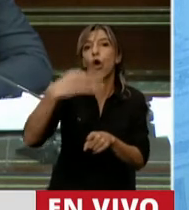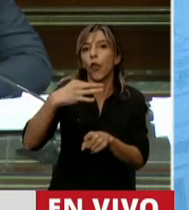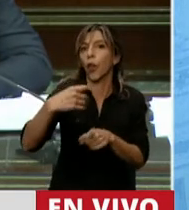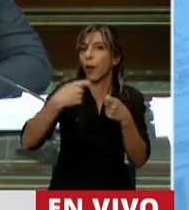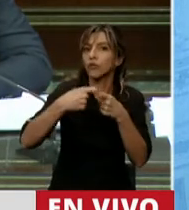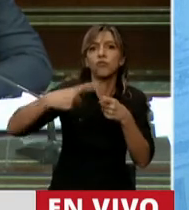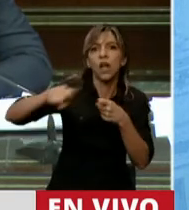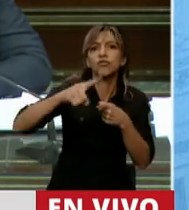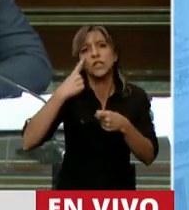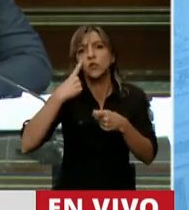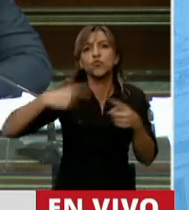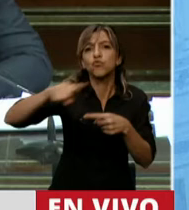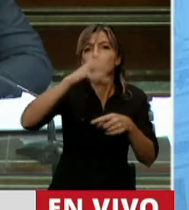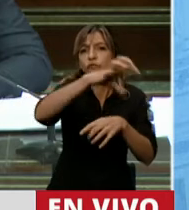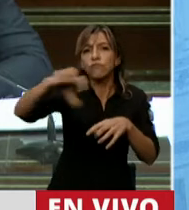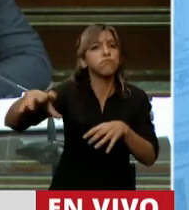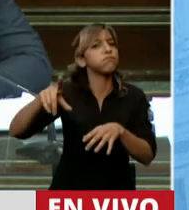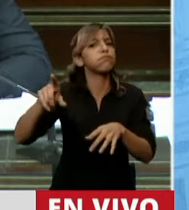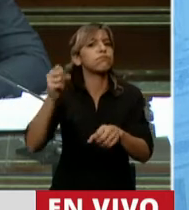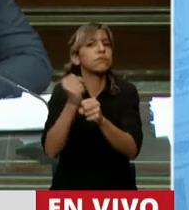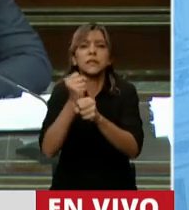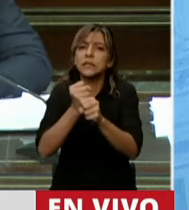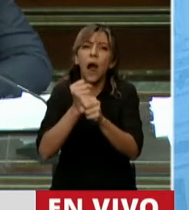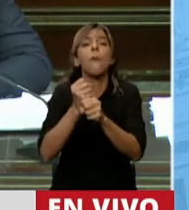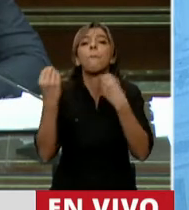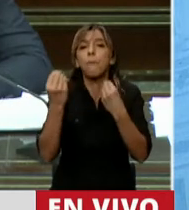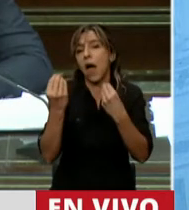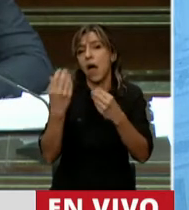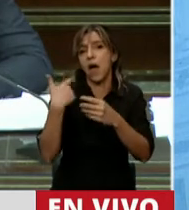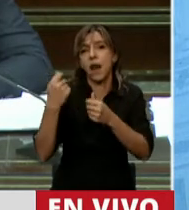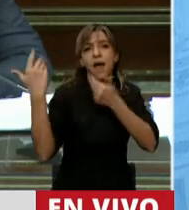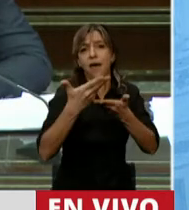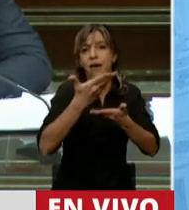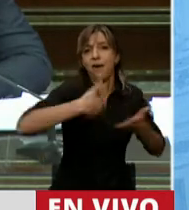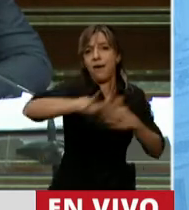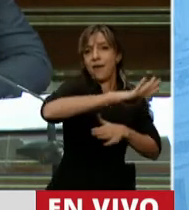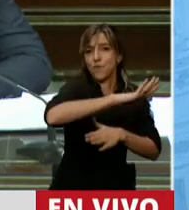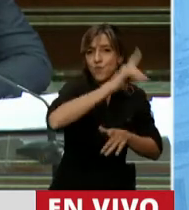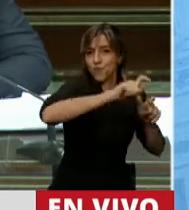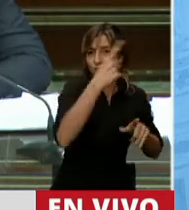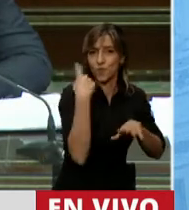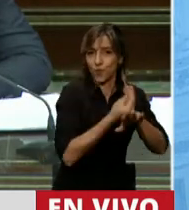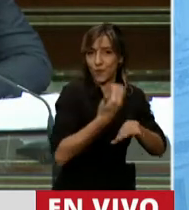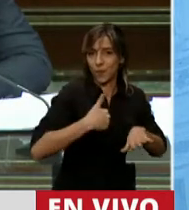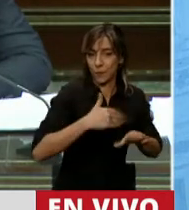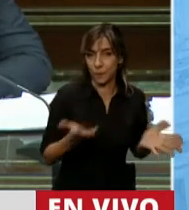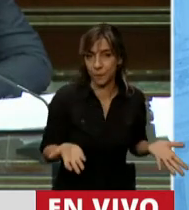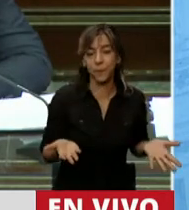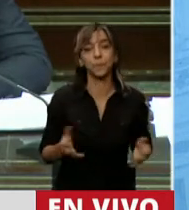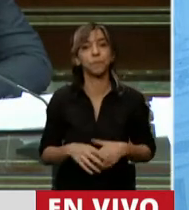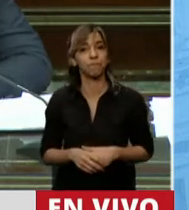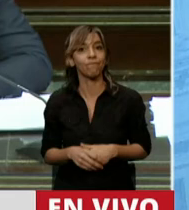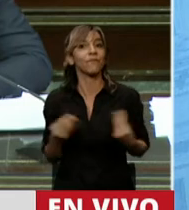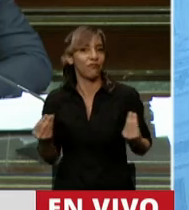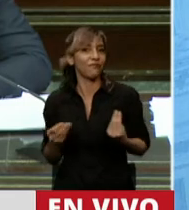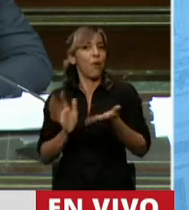misma manera que lo haría el defensor del pueblo, cuya deuda grande y enorme tenemos en esta casa. Y también para que las empresas no